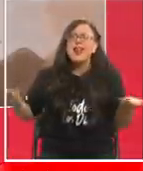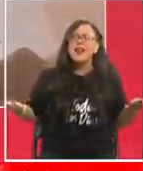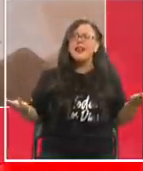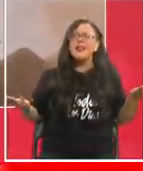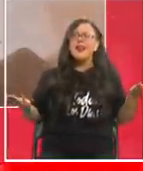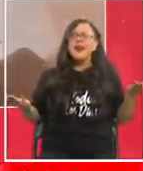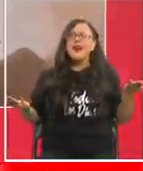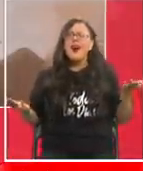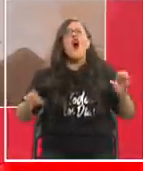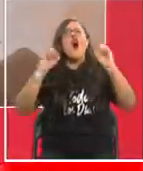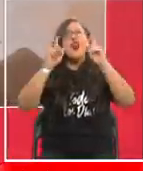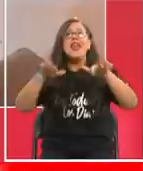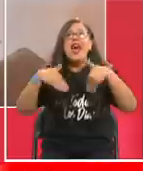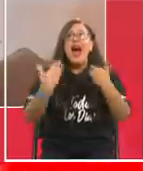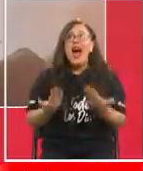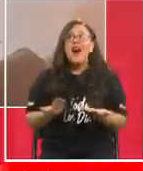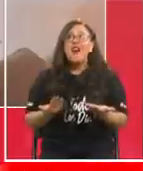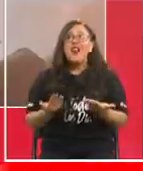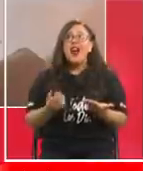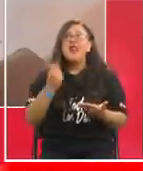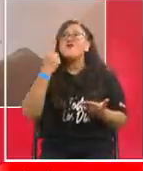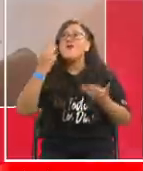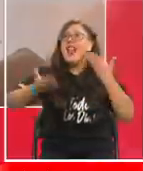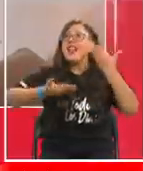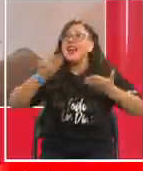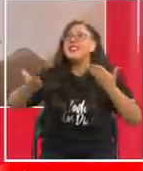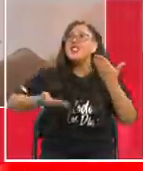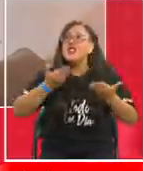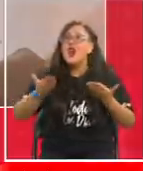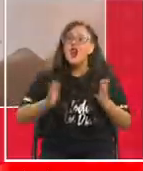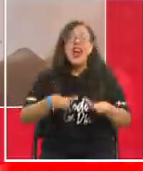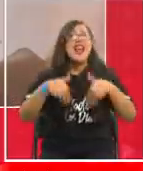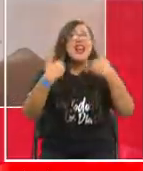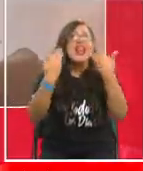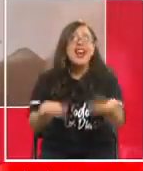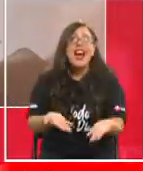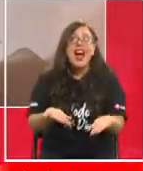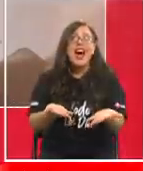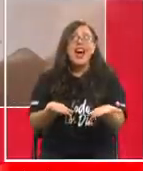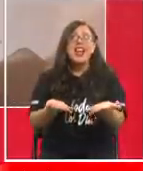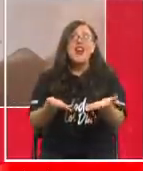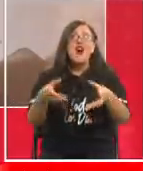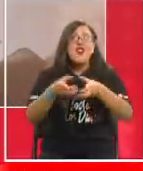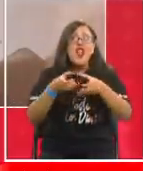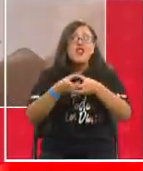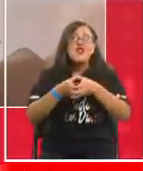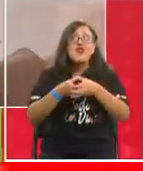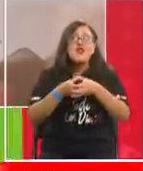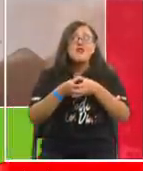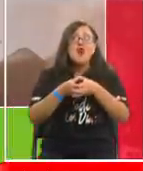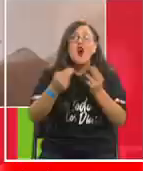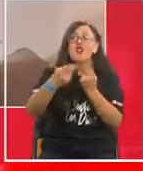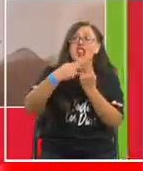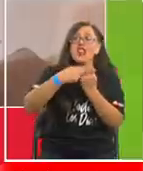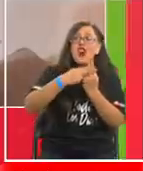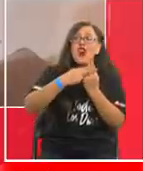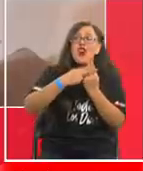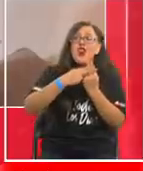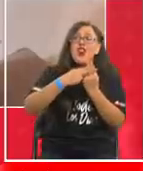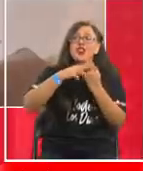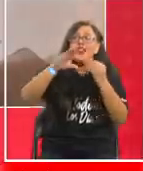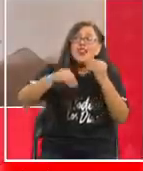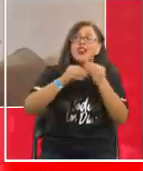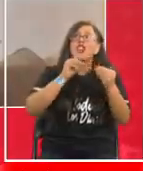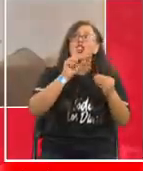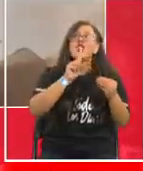Bueno, a continuación nos queremos dejar con este regalo del ensamble musical, el colectivo musical Teletón más Tommy Ray. Con